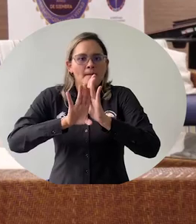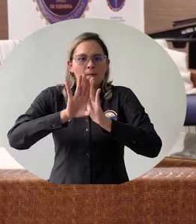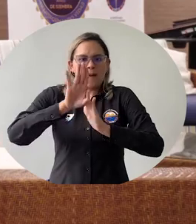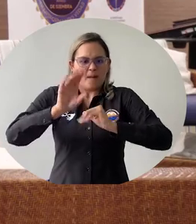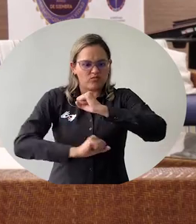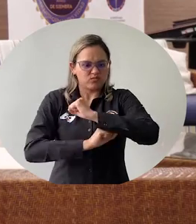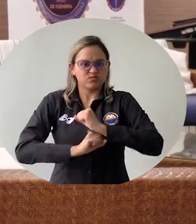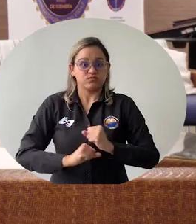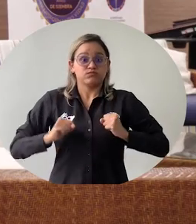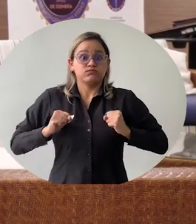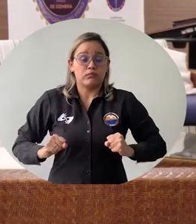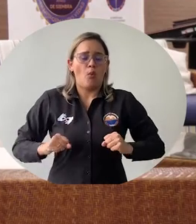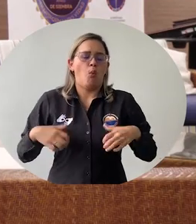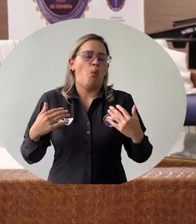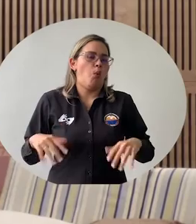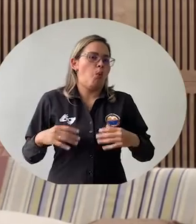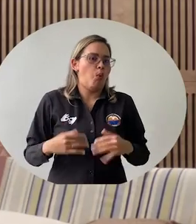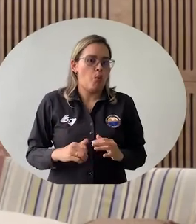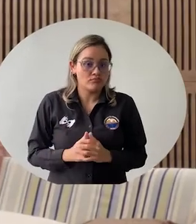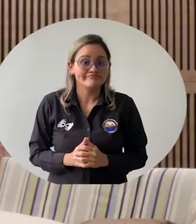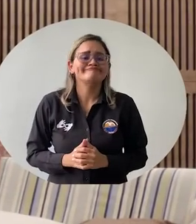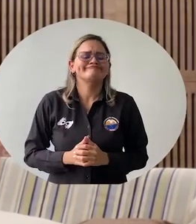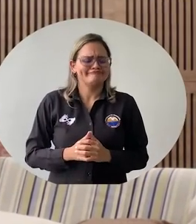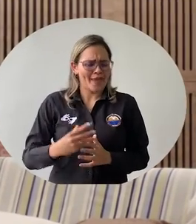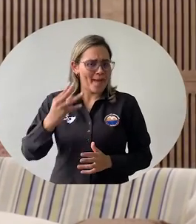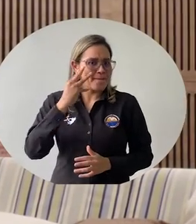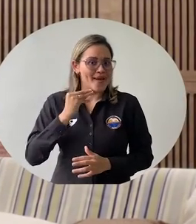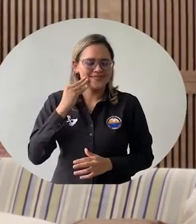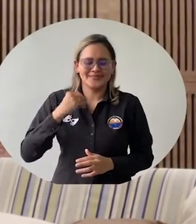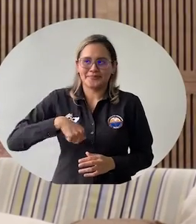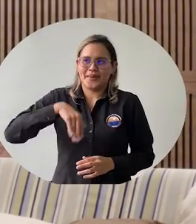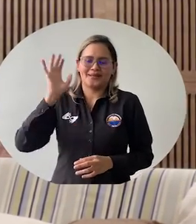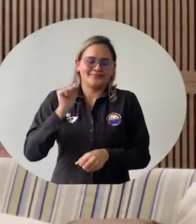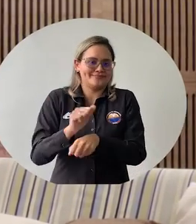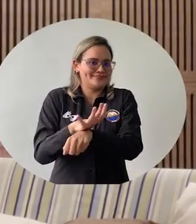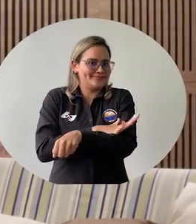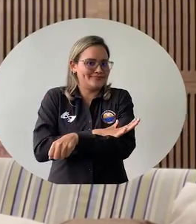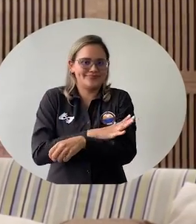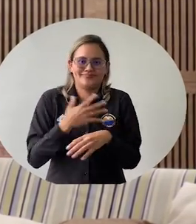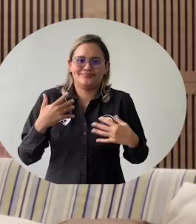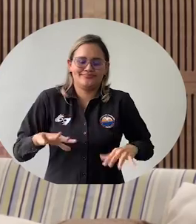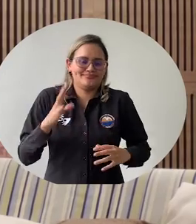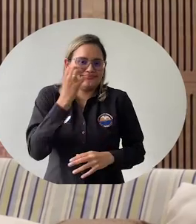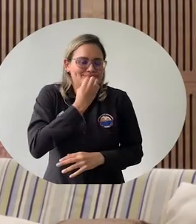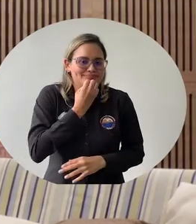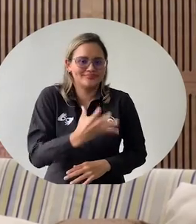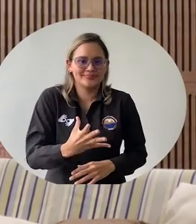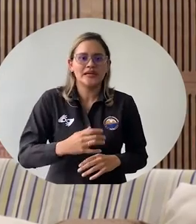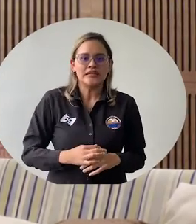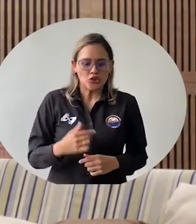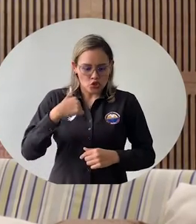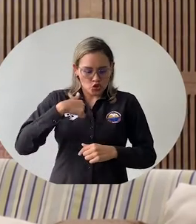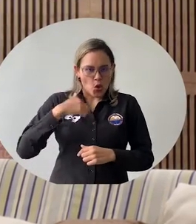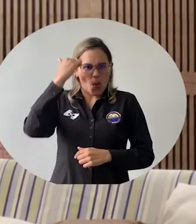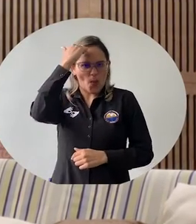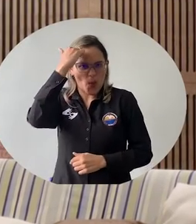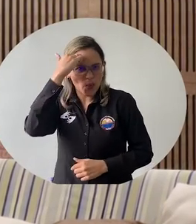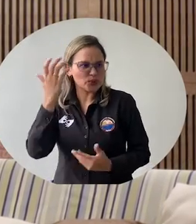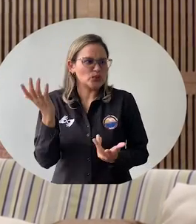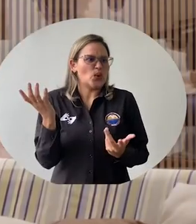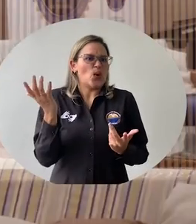exponencialmente en todos los sentidos. La experiencia ha sido maravillosa. Ser docente, formador,